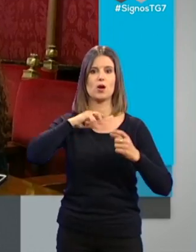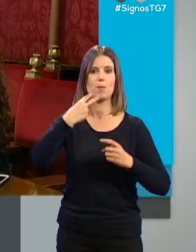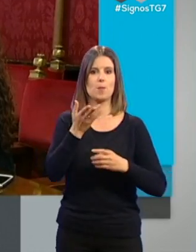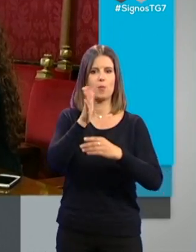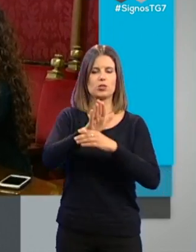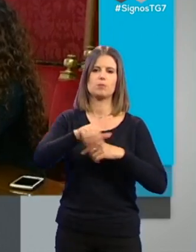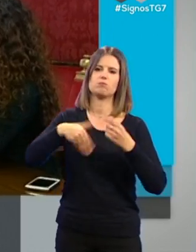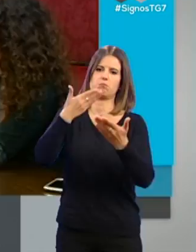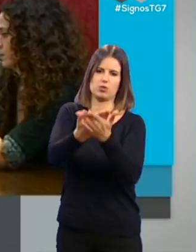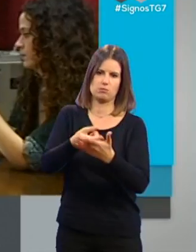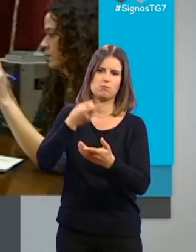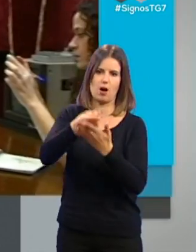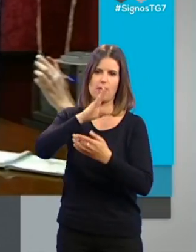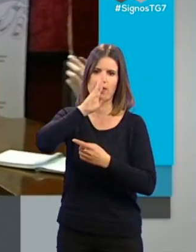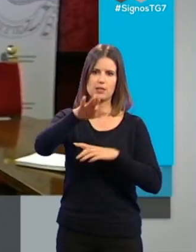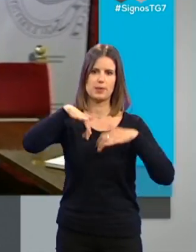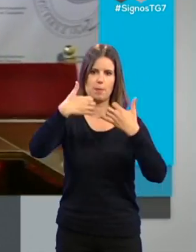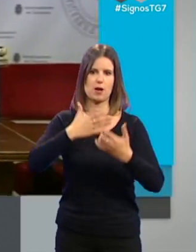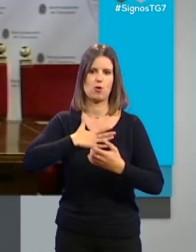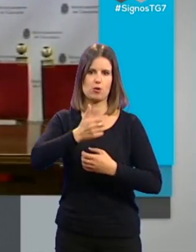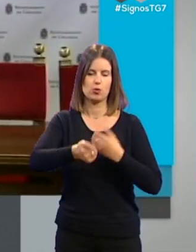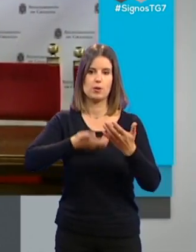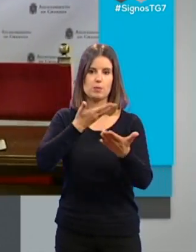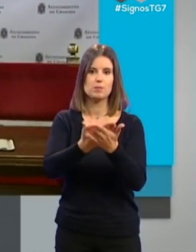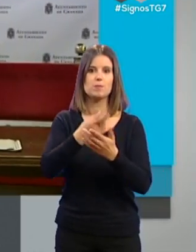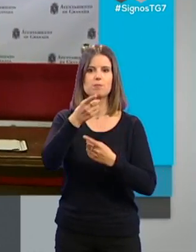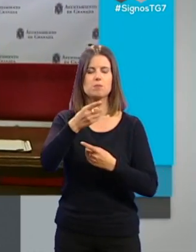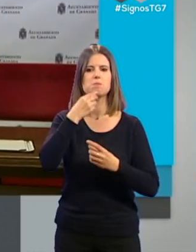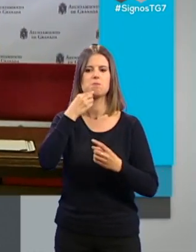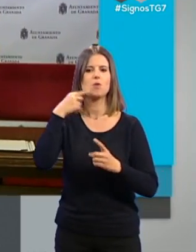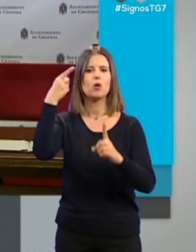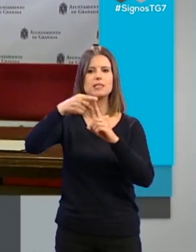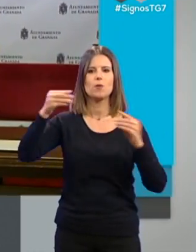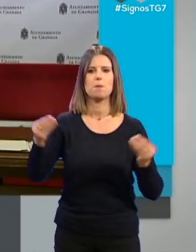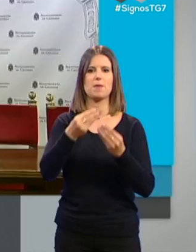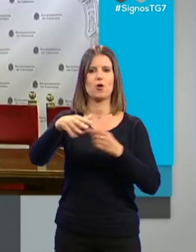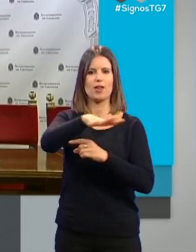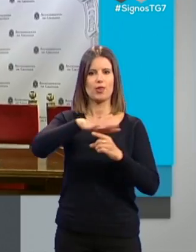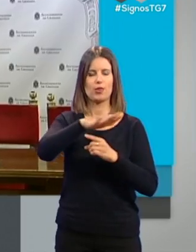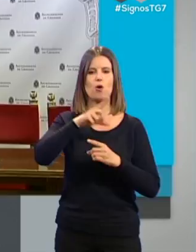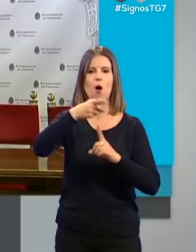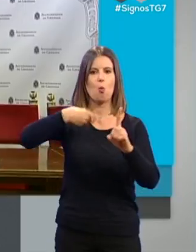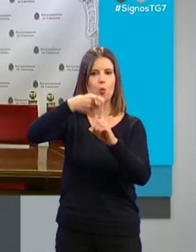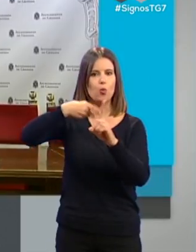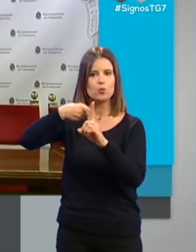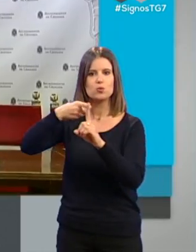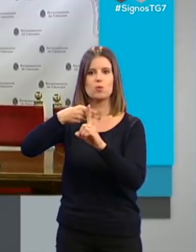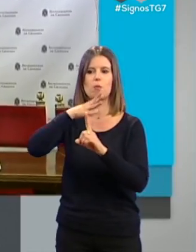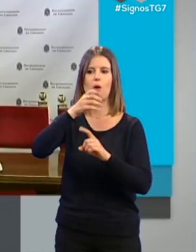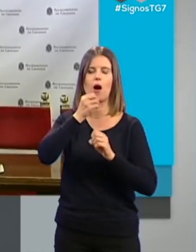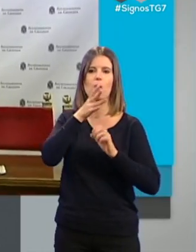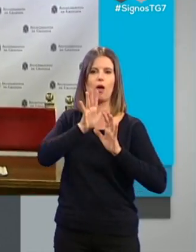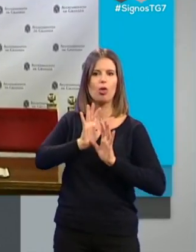presentará en una moción. Considera que podría servir para realizar mejoras en un recinto al que se le daría uso, pues está